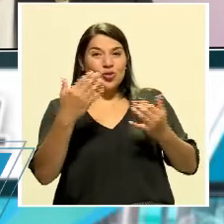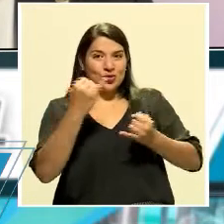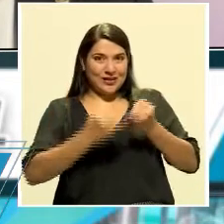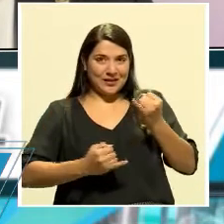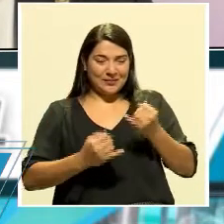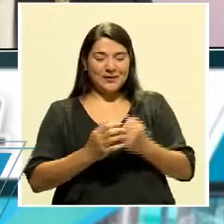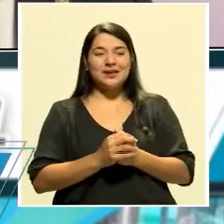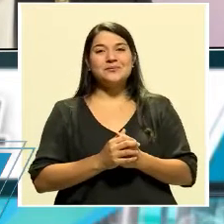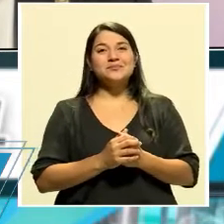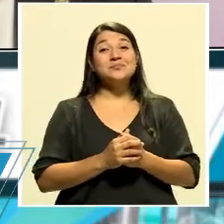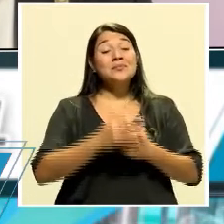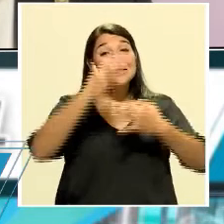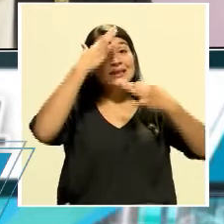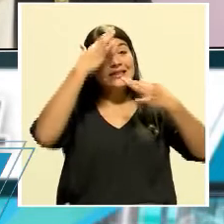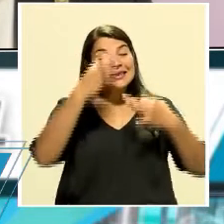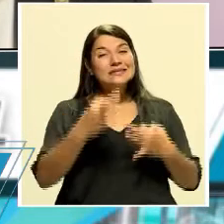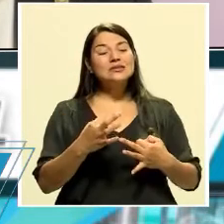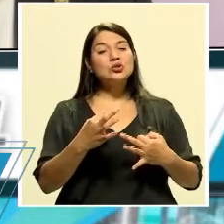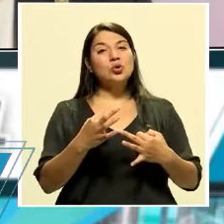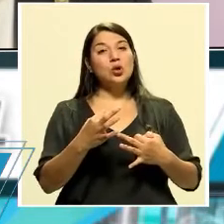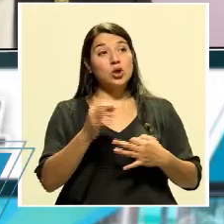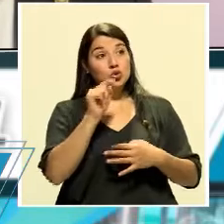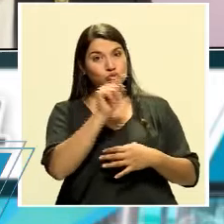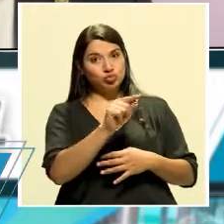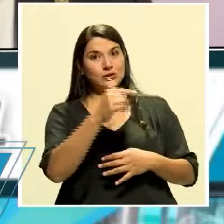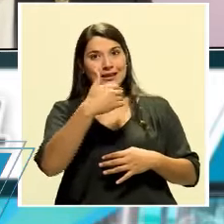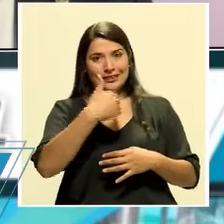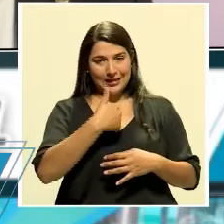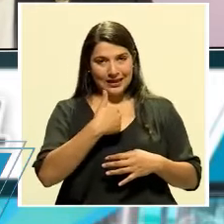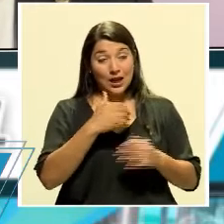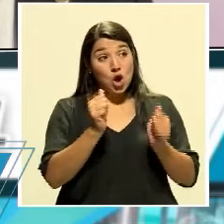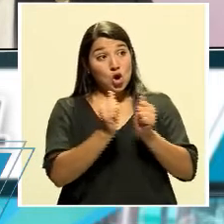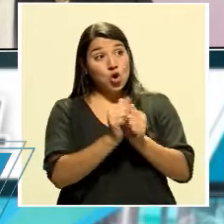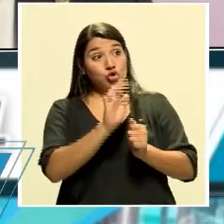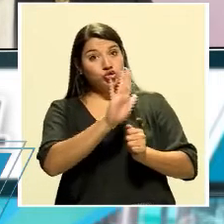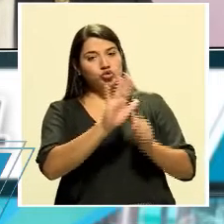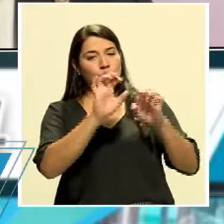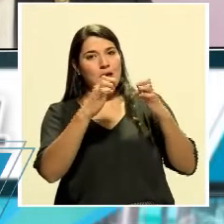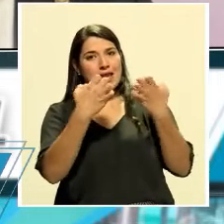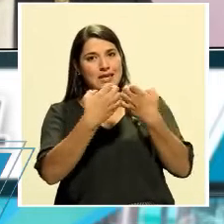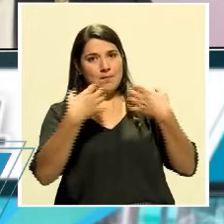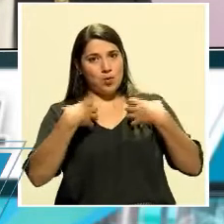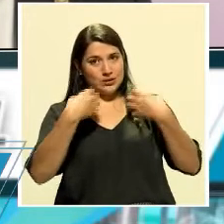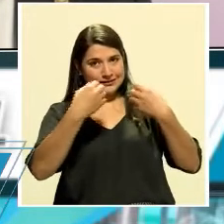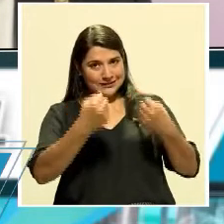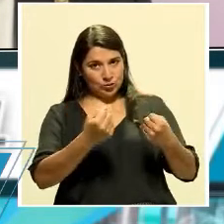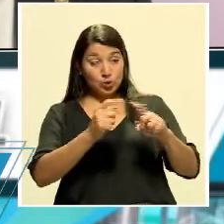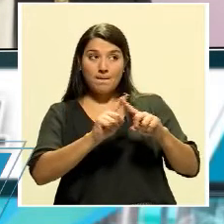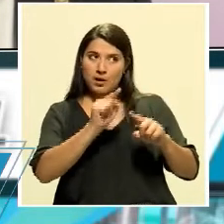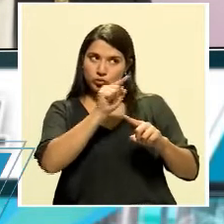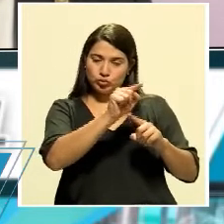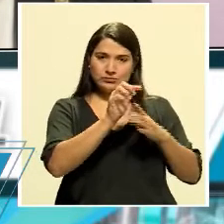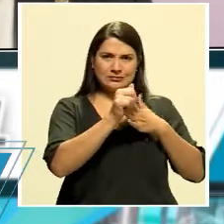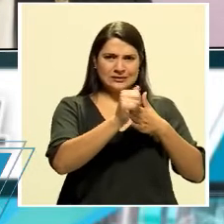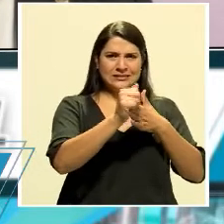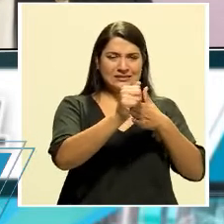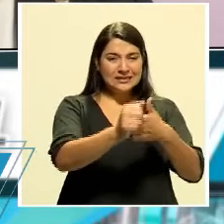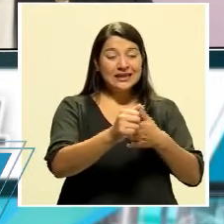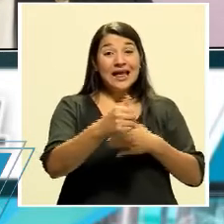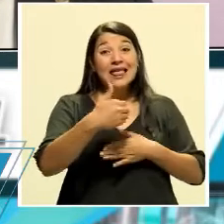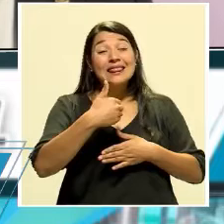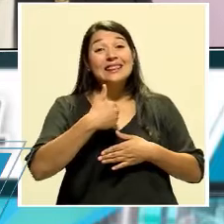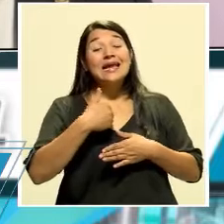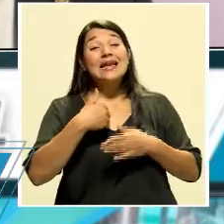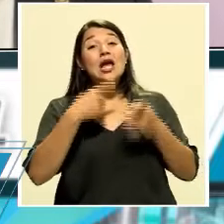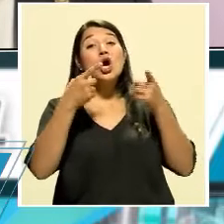Las decisiones, doctor, que usted toma, que toma el equipo de salud, pero que usted lidera, tienen consecuencias